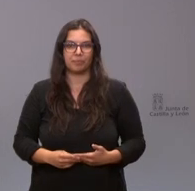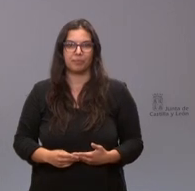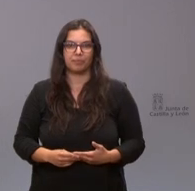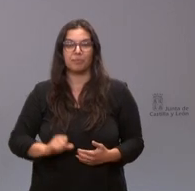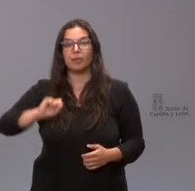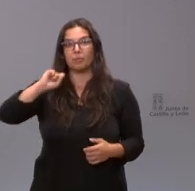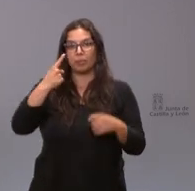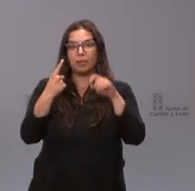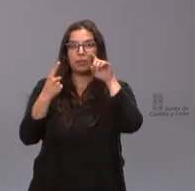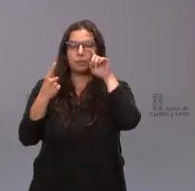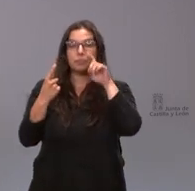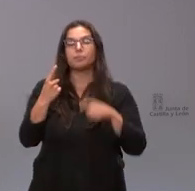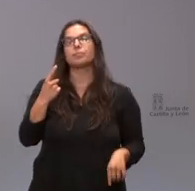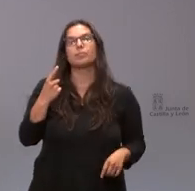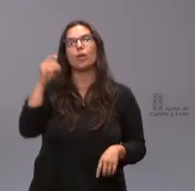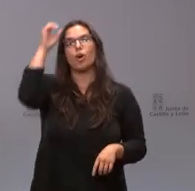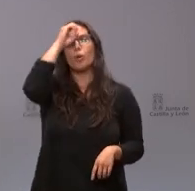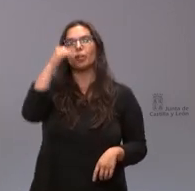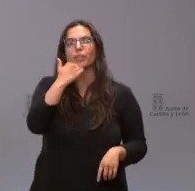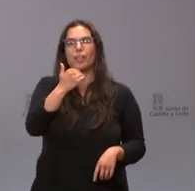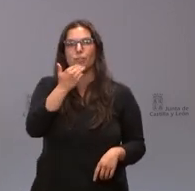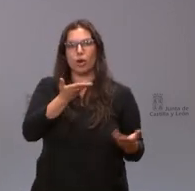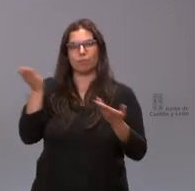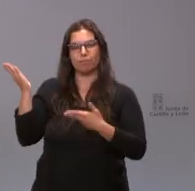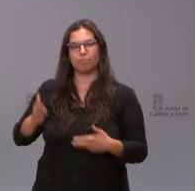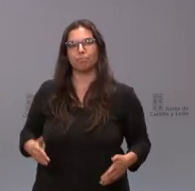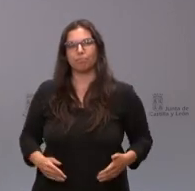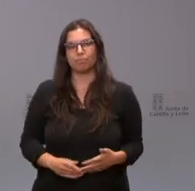comenzamos con Carlos Gil de la opinión de Zamora adelante Carlos